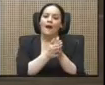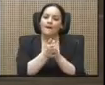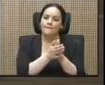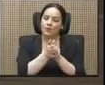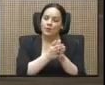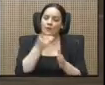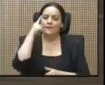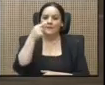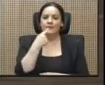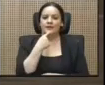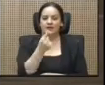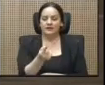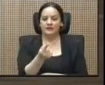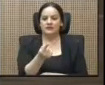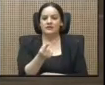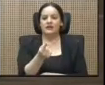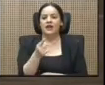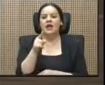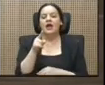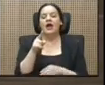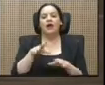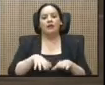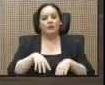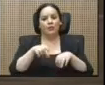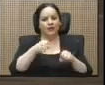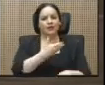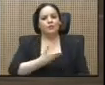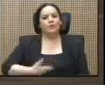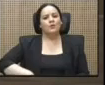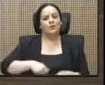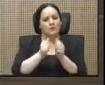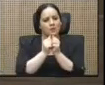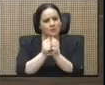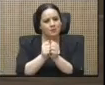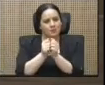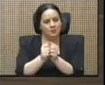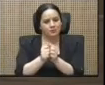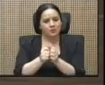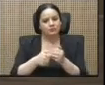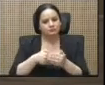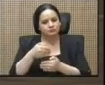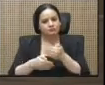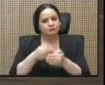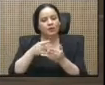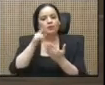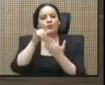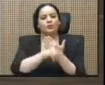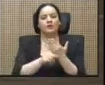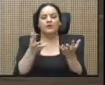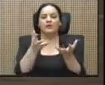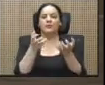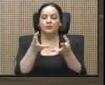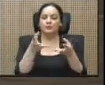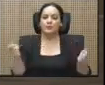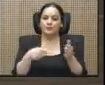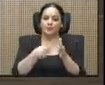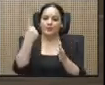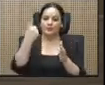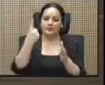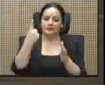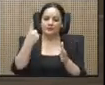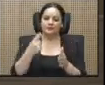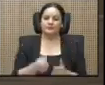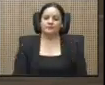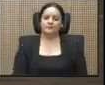decirle al Poder Ejecutivo que caminemos juntos en este proyecto, si queremos solucionarle de una vez por